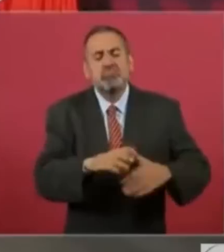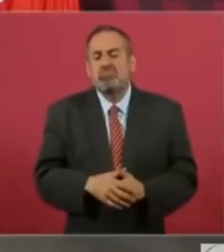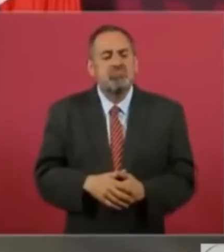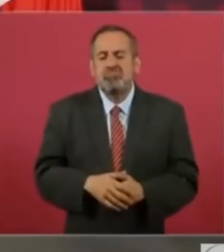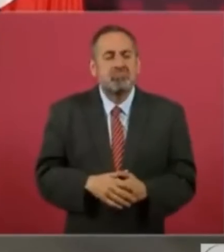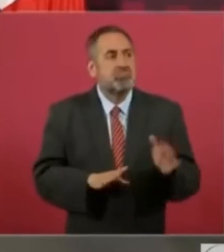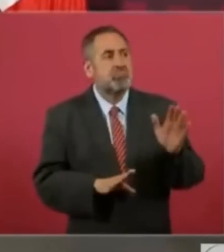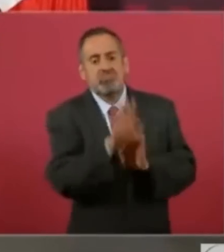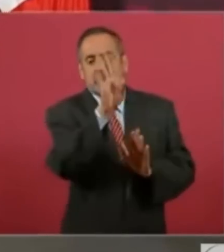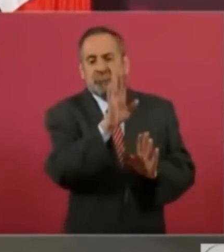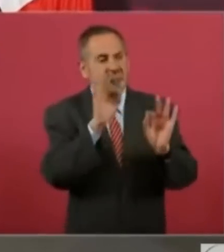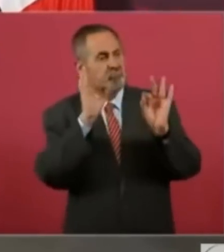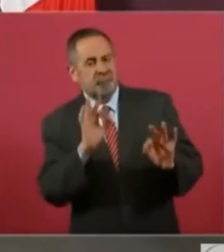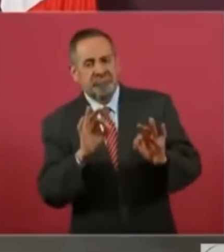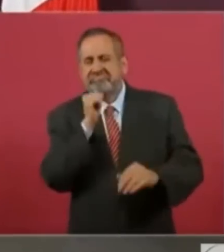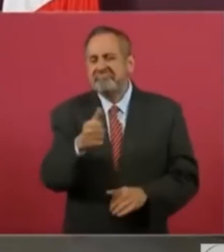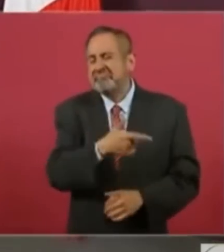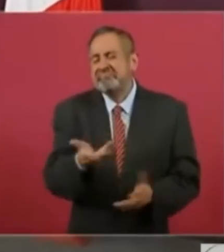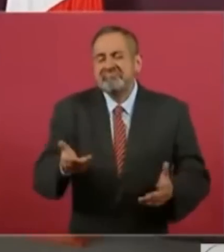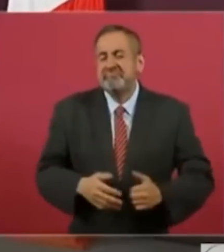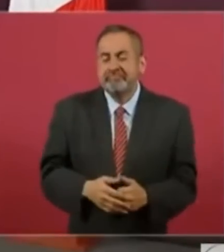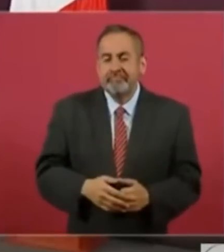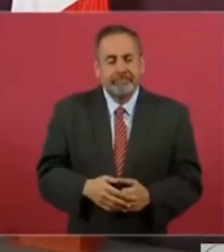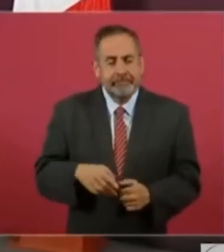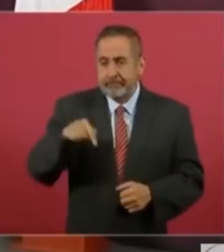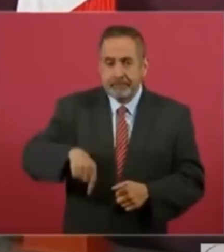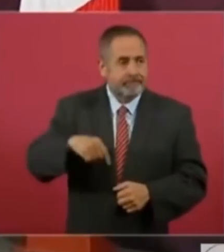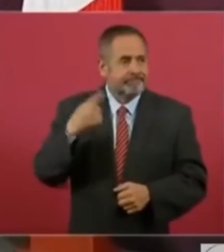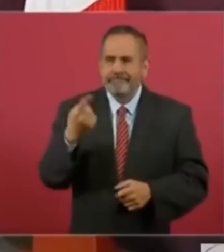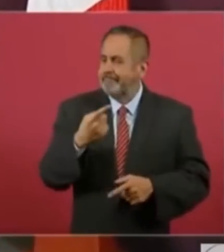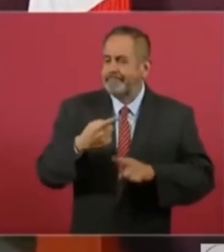a levantar, porque son otros tiempos.